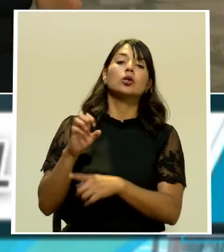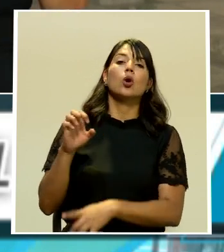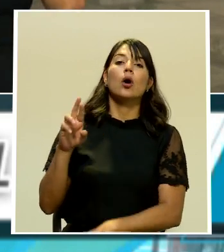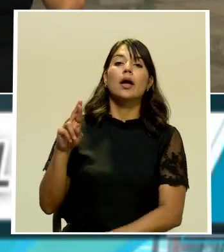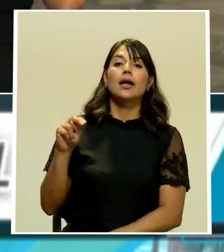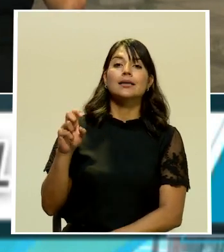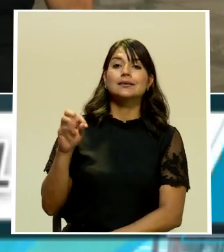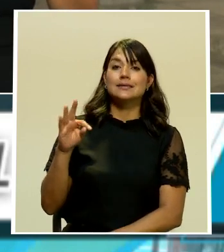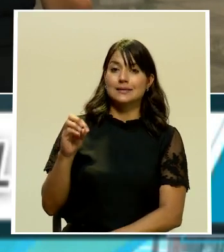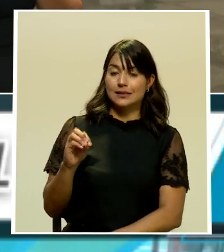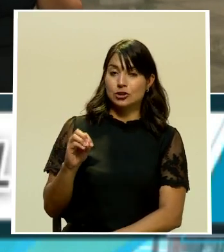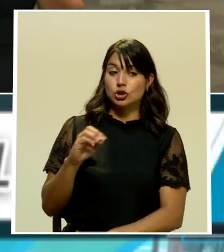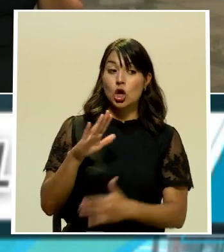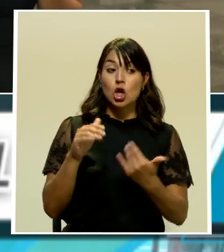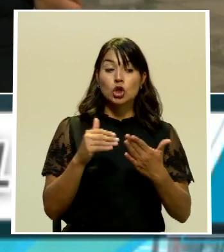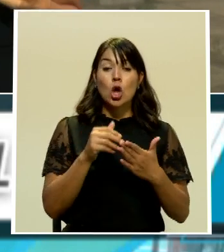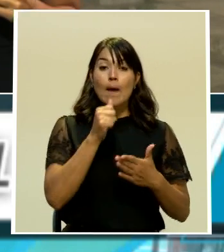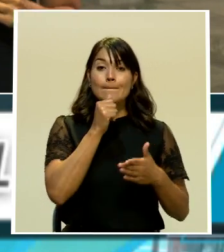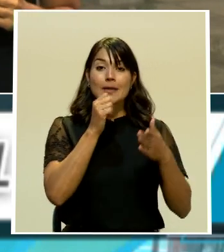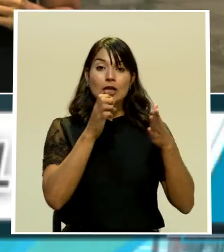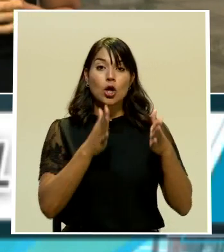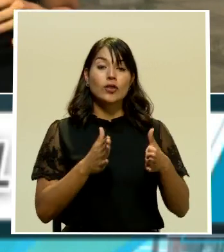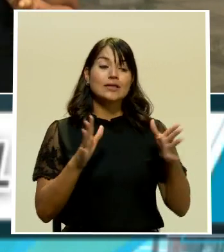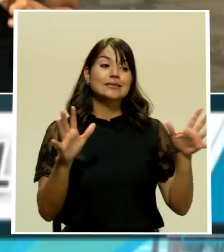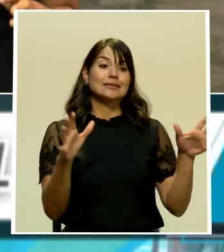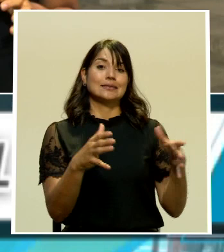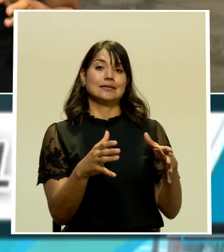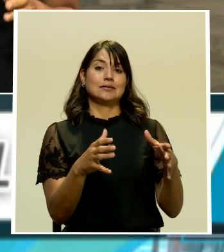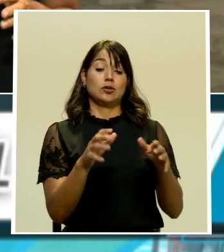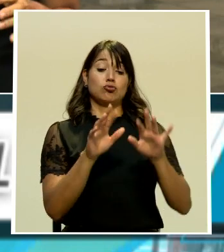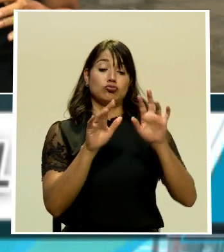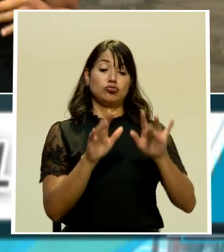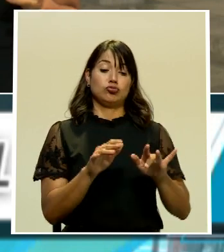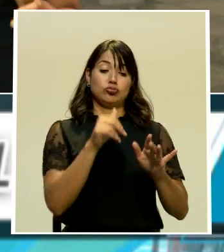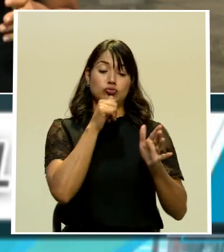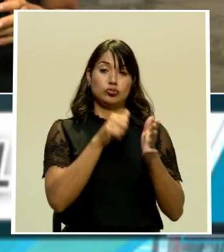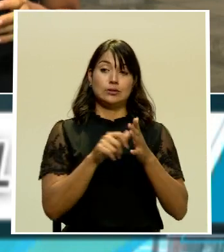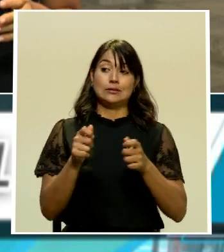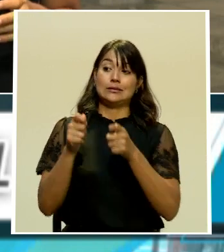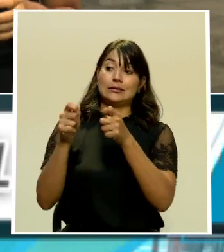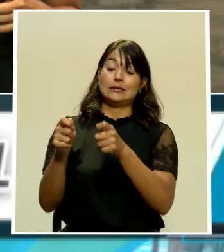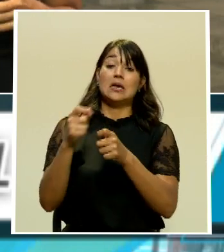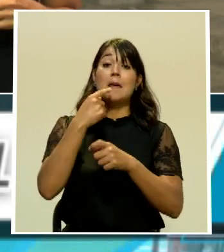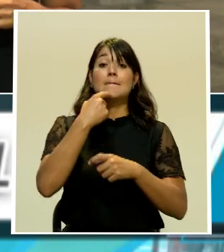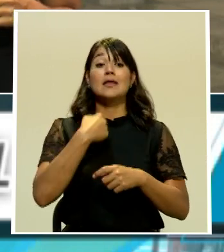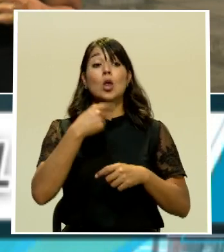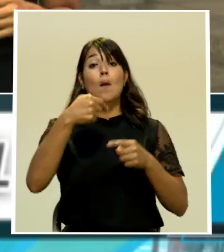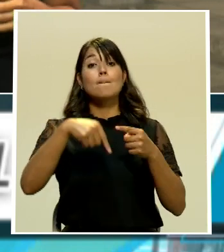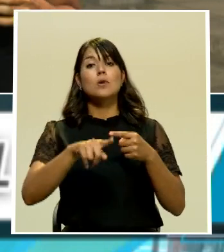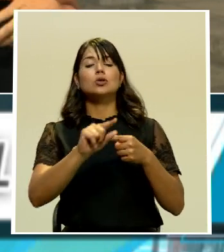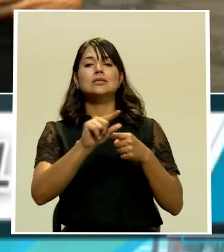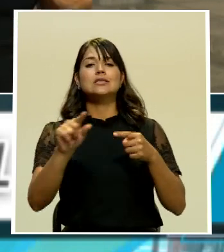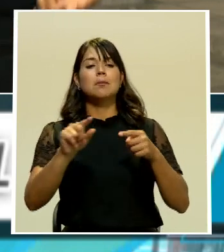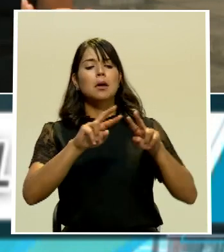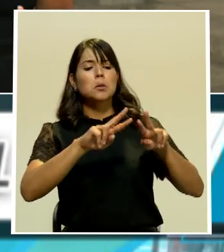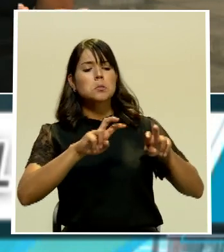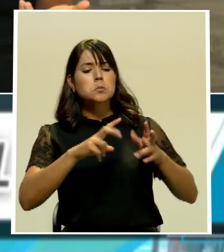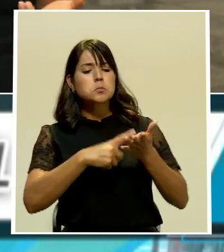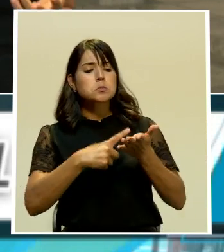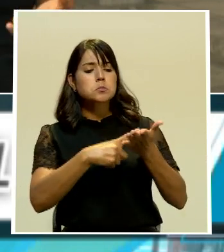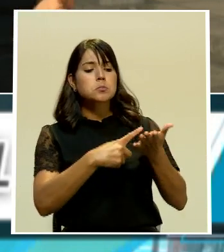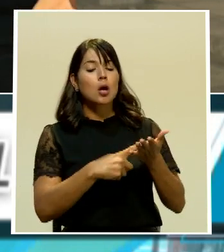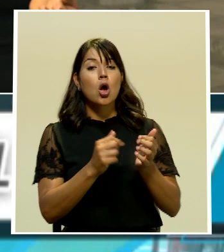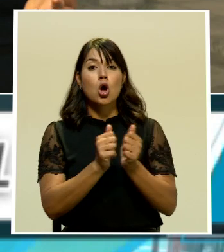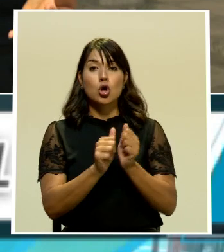presentó un manifiesto que según me decía don Antonio Ayales se va a estar analizando la próxima semana con el directorio legislativo para